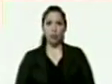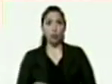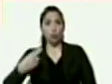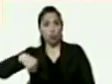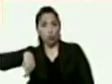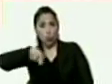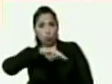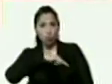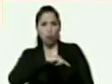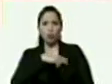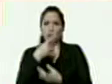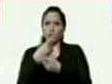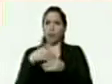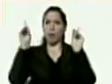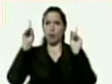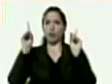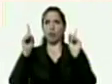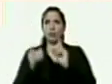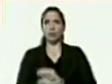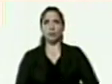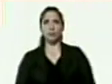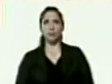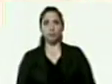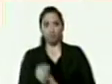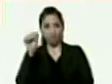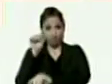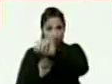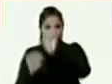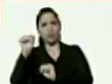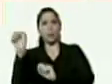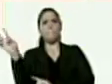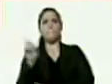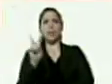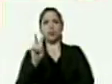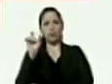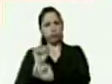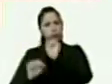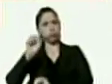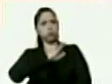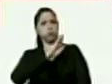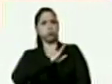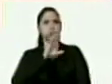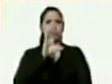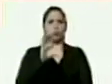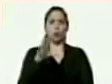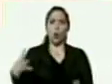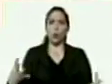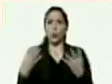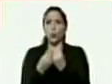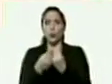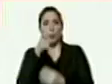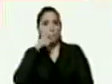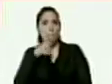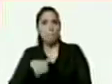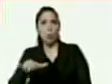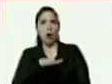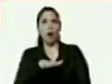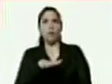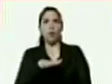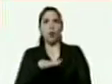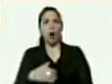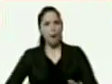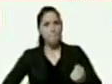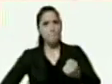en democracia defendiendo Venezuela defendiendo nuestra patria junto al pueblo cuente usted